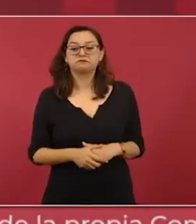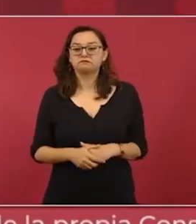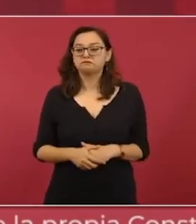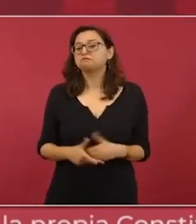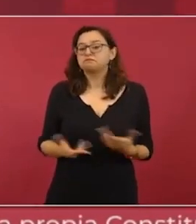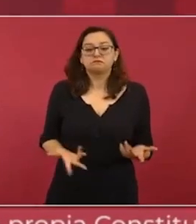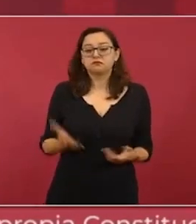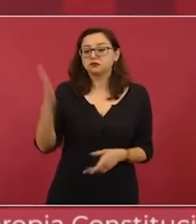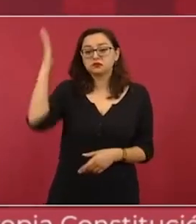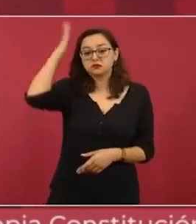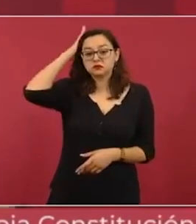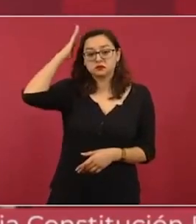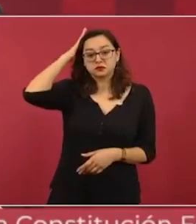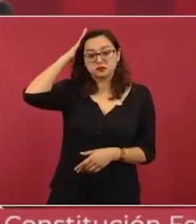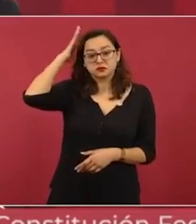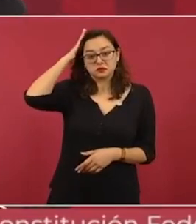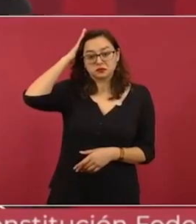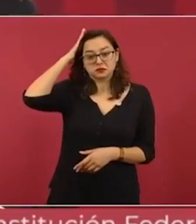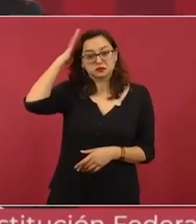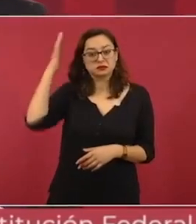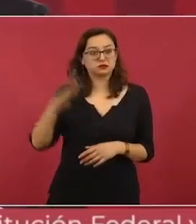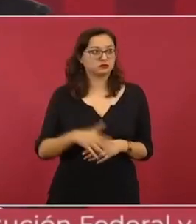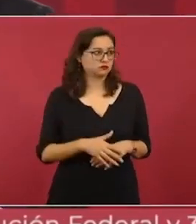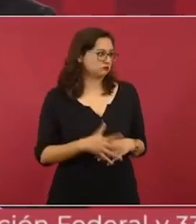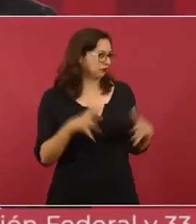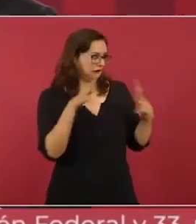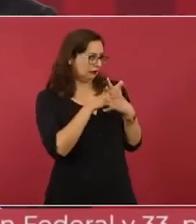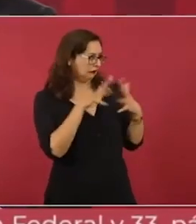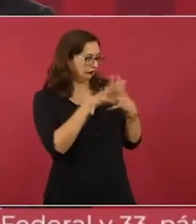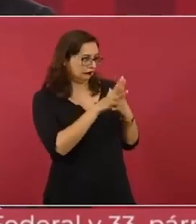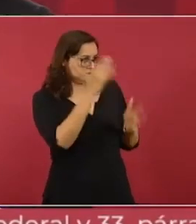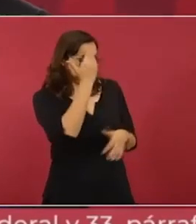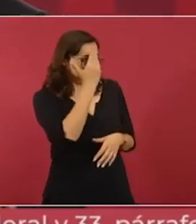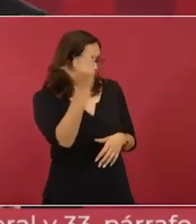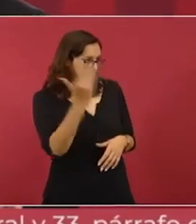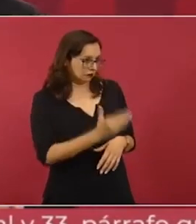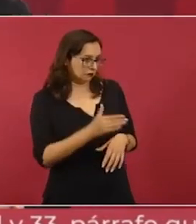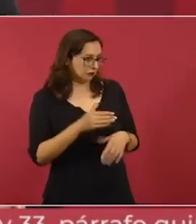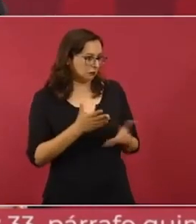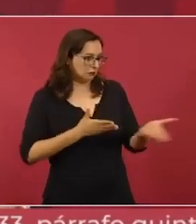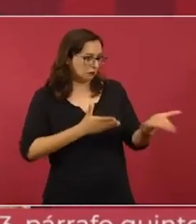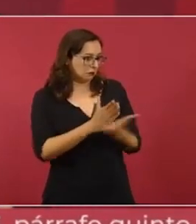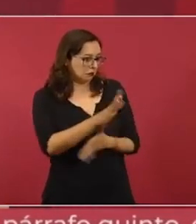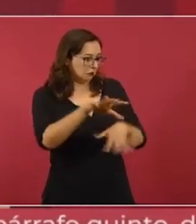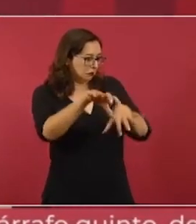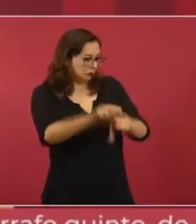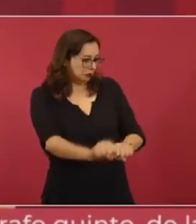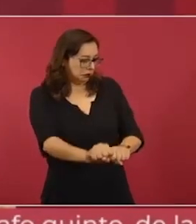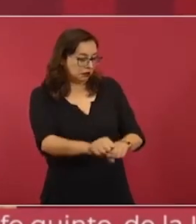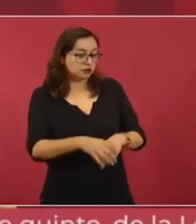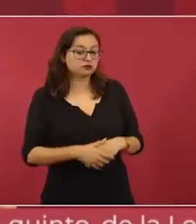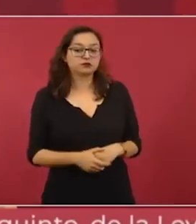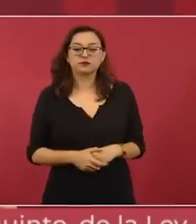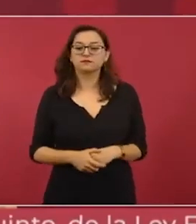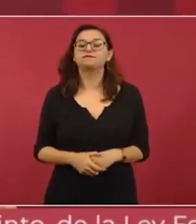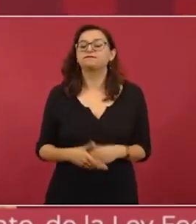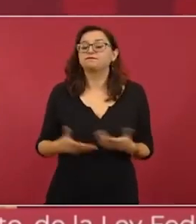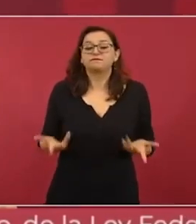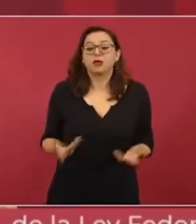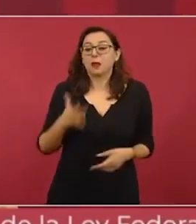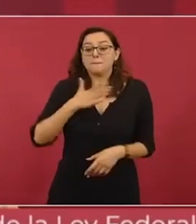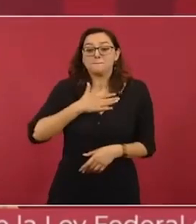como el presidente… Dirigente que metió en una guerra terrible. Yo no califico a nadie. No